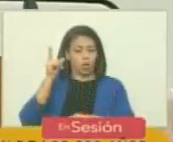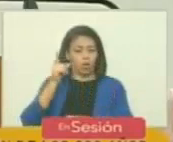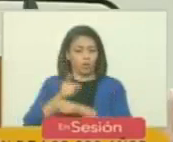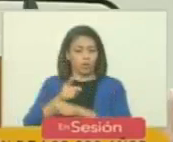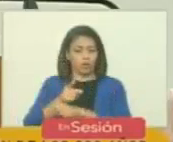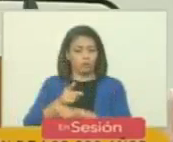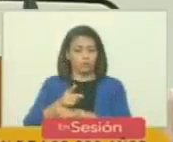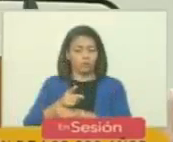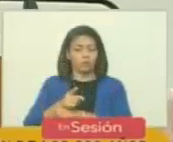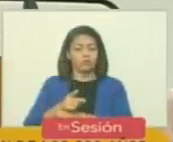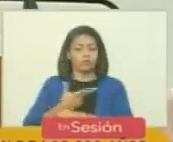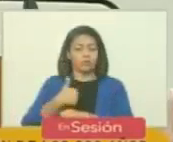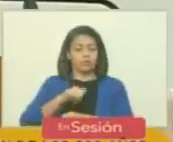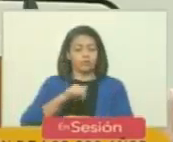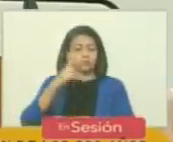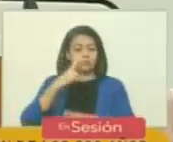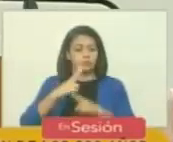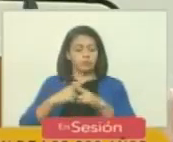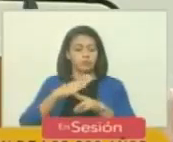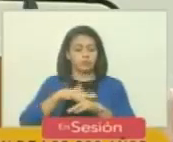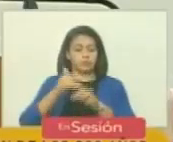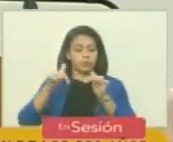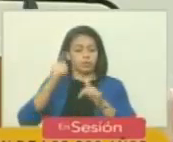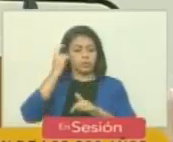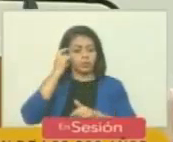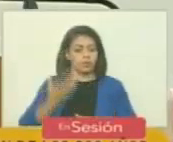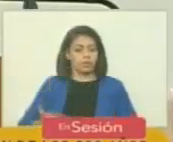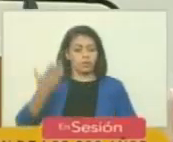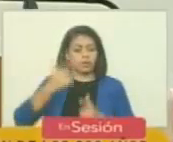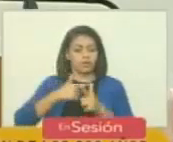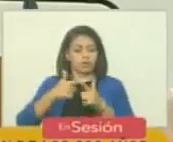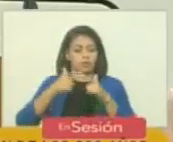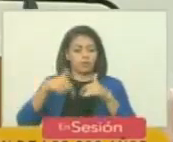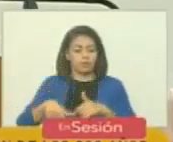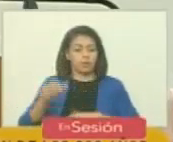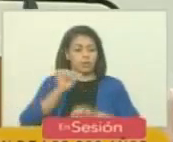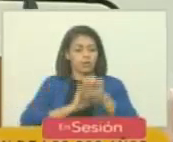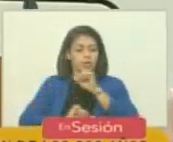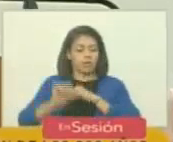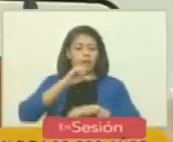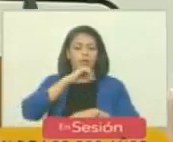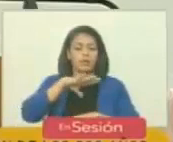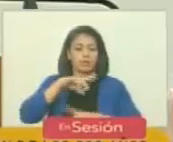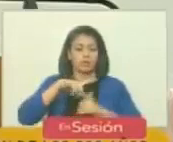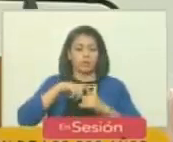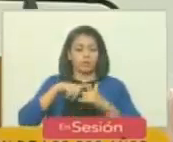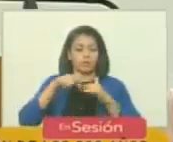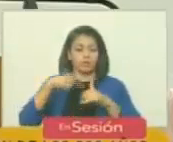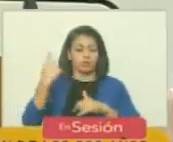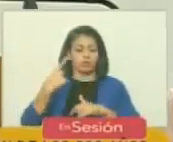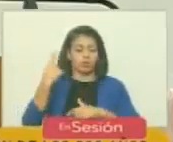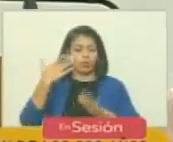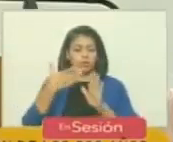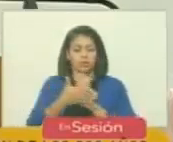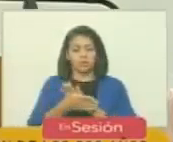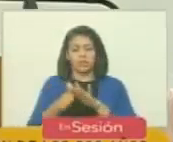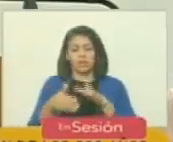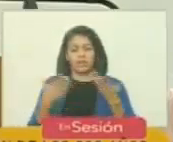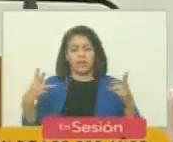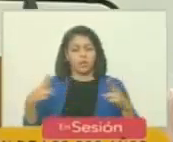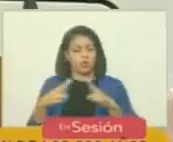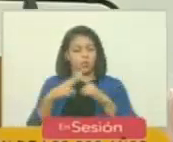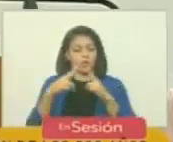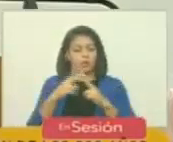que nos honra hoy ha sido un día importante desde el punto de vista de la defensa de la historia no solamente se trata del